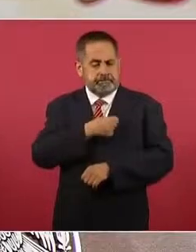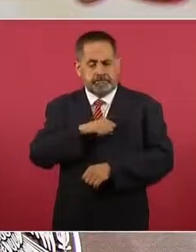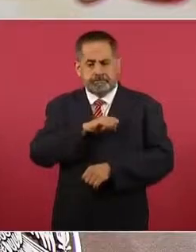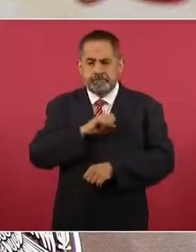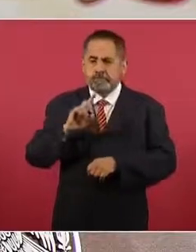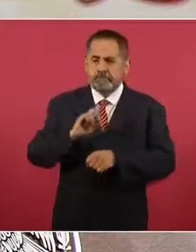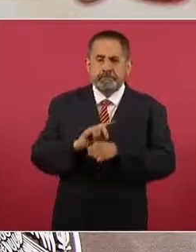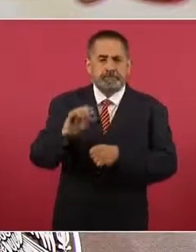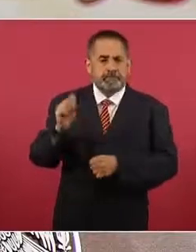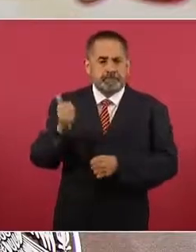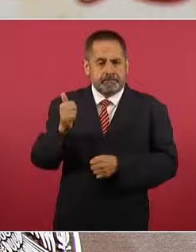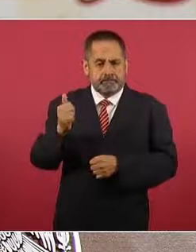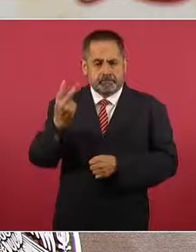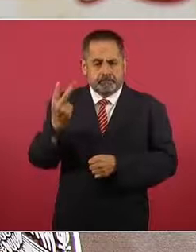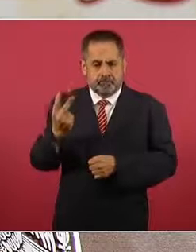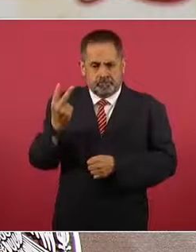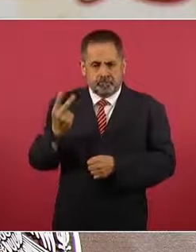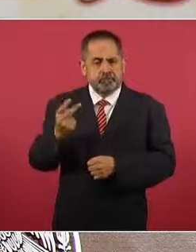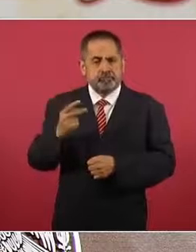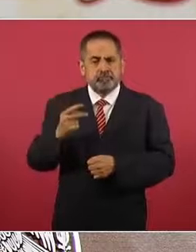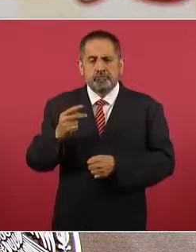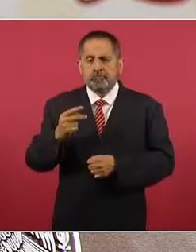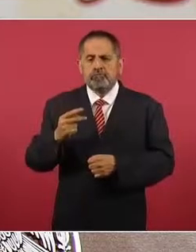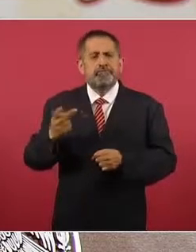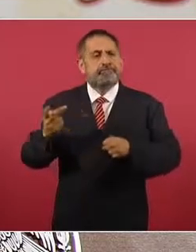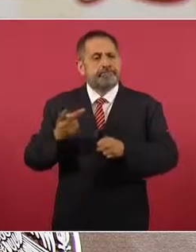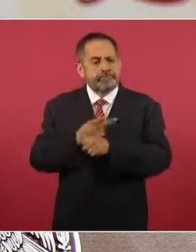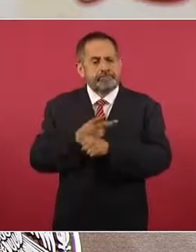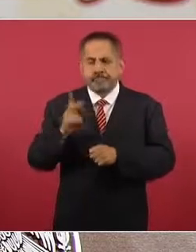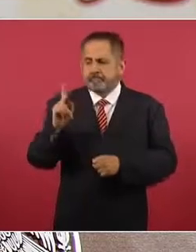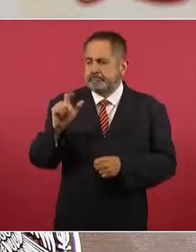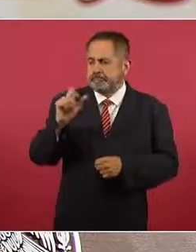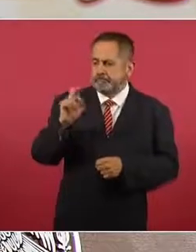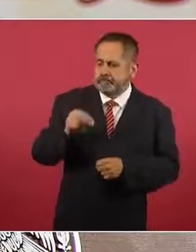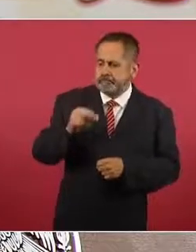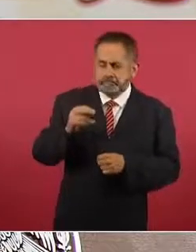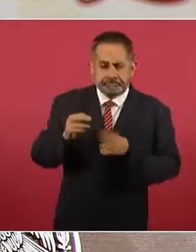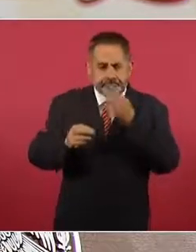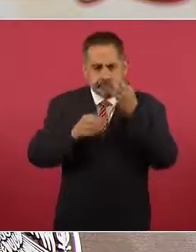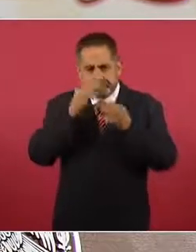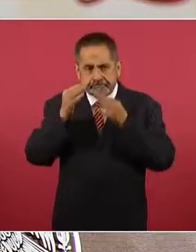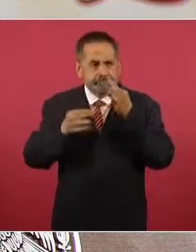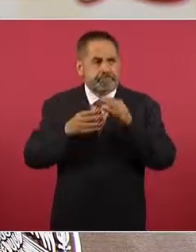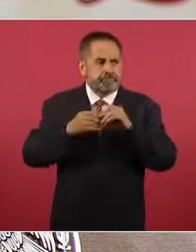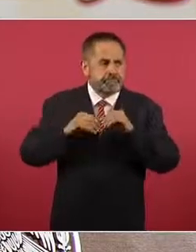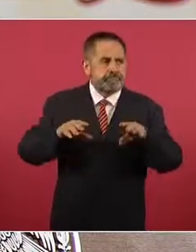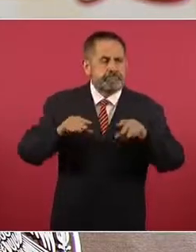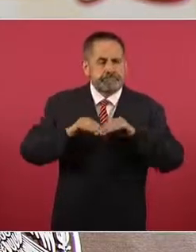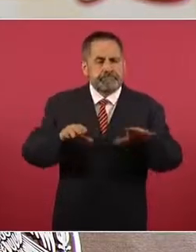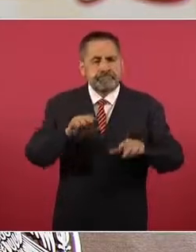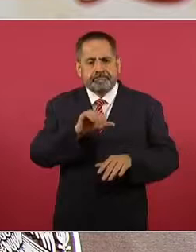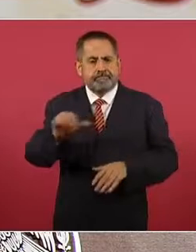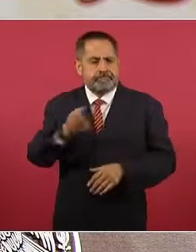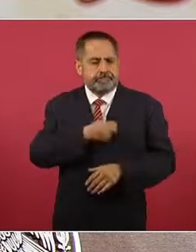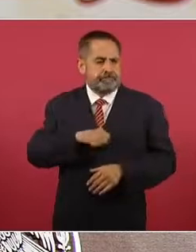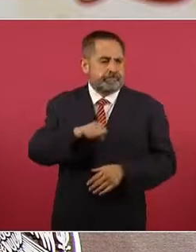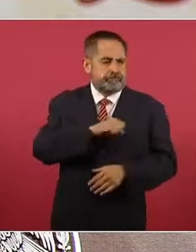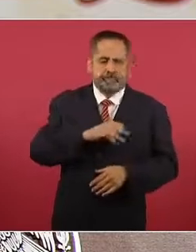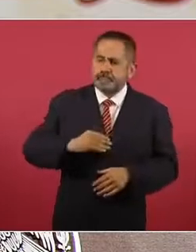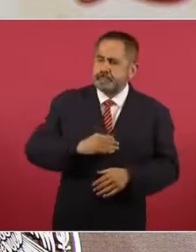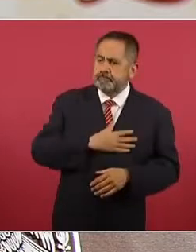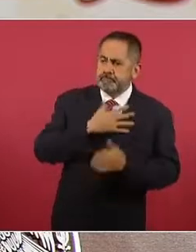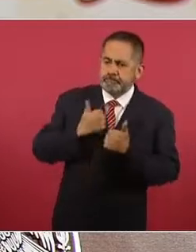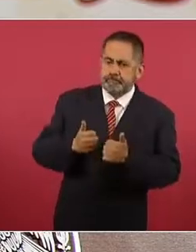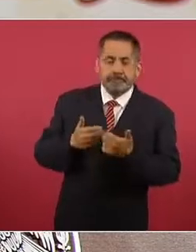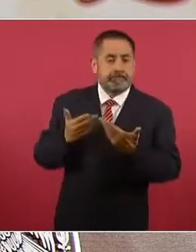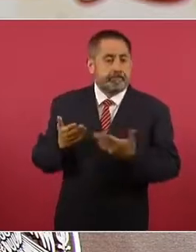de agosto, seguimos comunicando los avances del Plan de Salud para el Bienestar. Por ello, el maestro Zoé